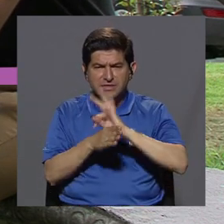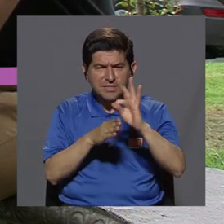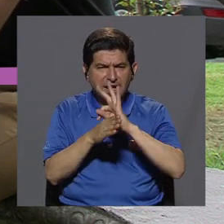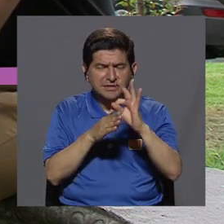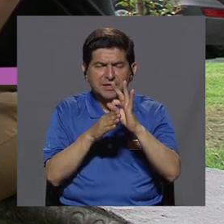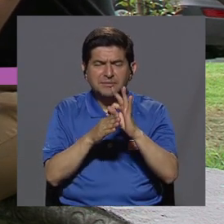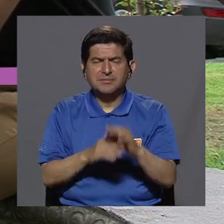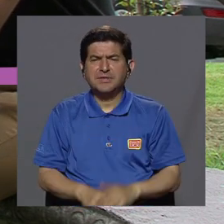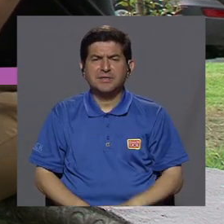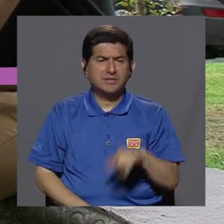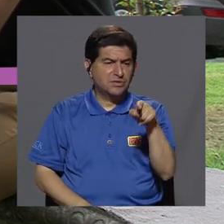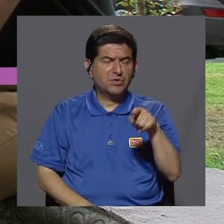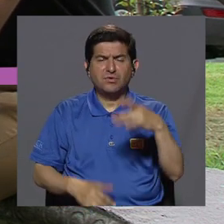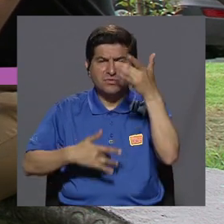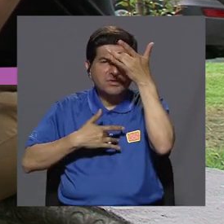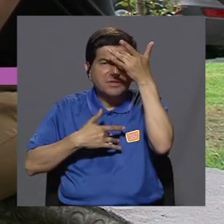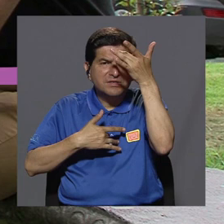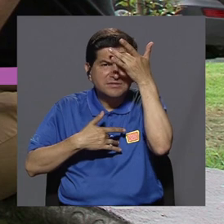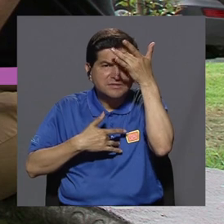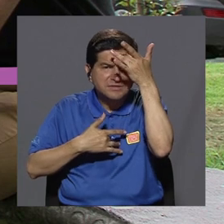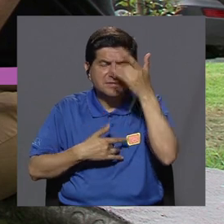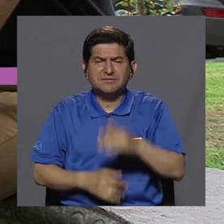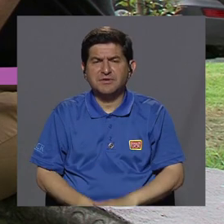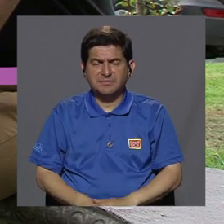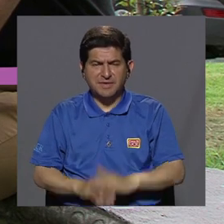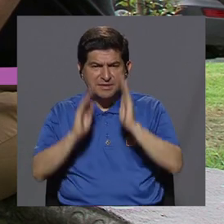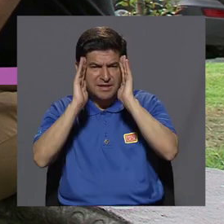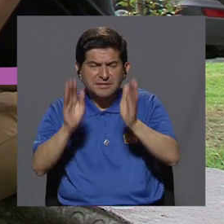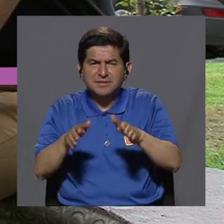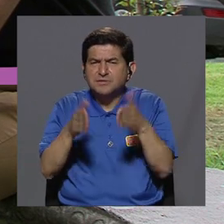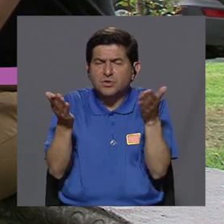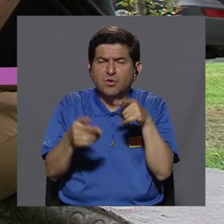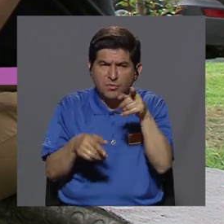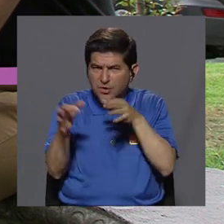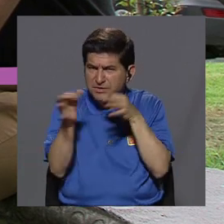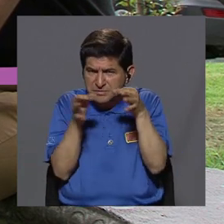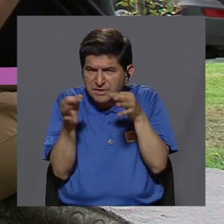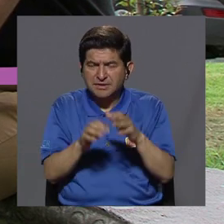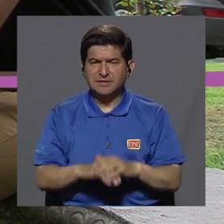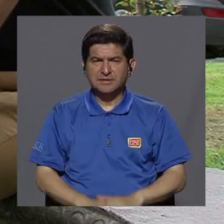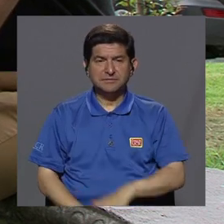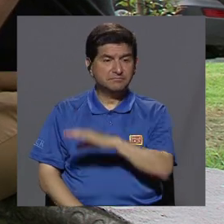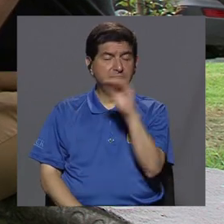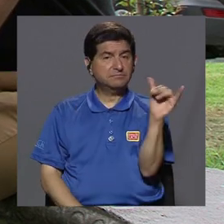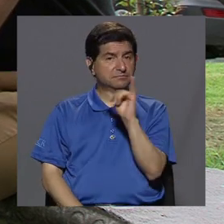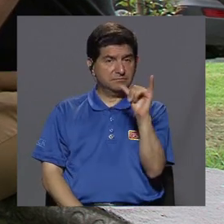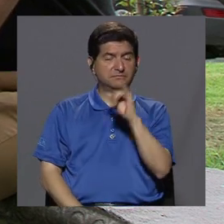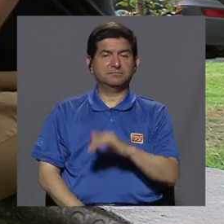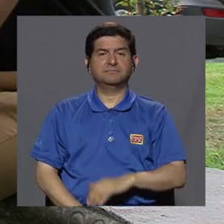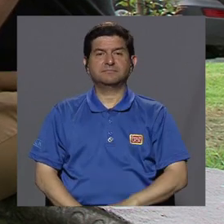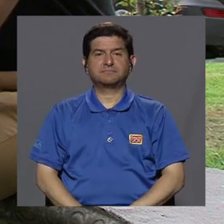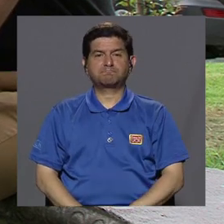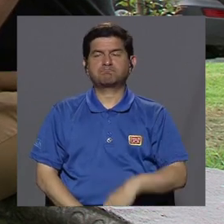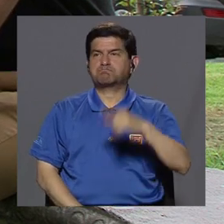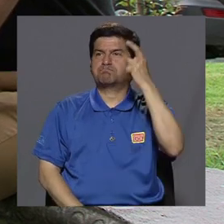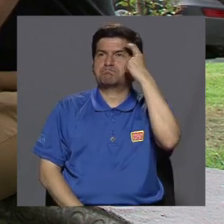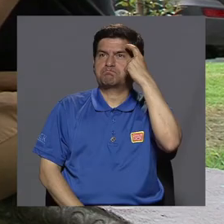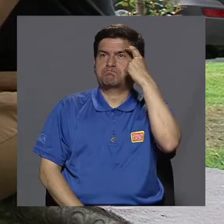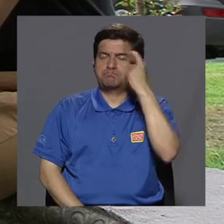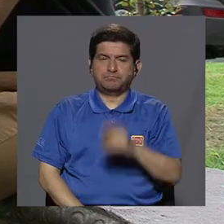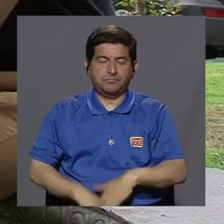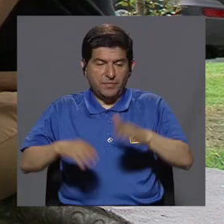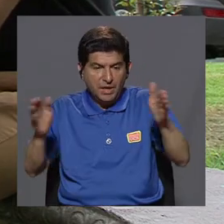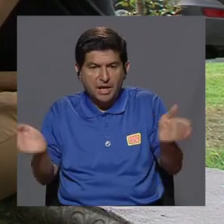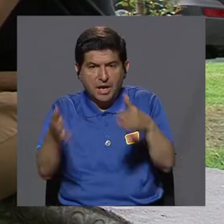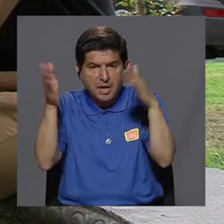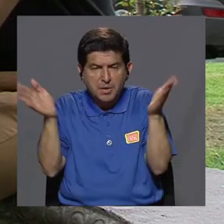de estas enfermedades, tal vez se puede referir un poquitito a eso y también pensando en eso, en la promoción